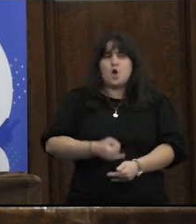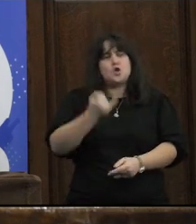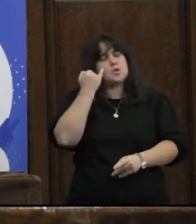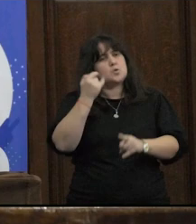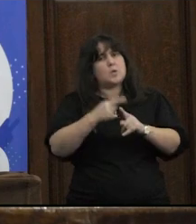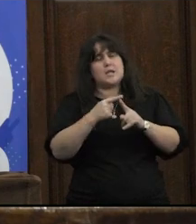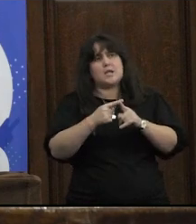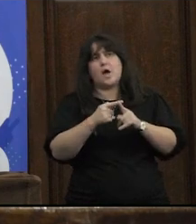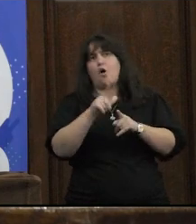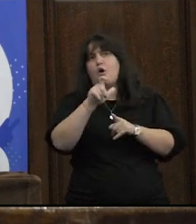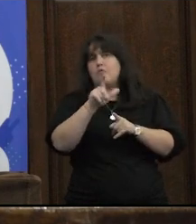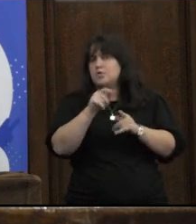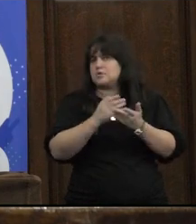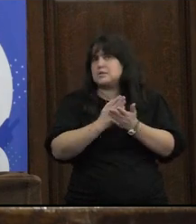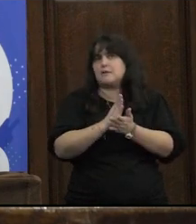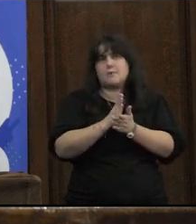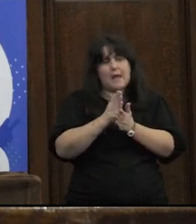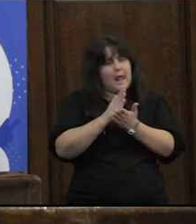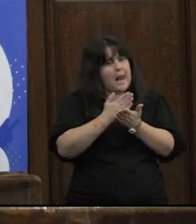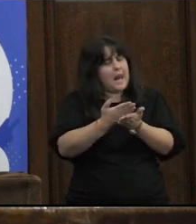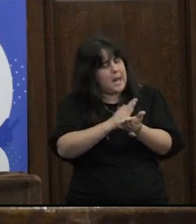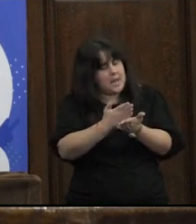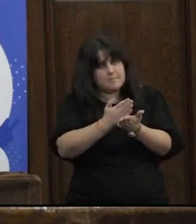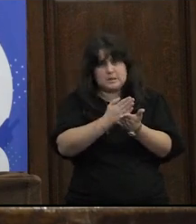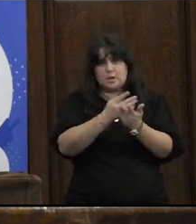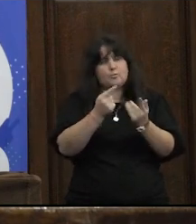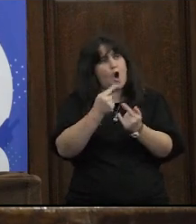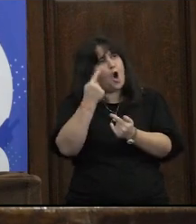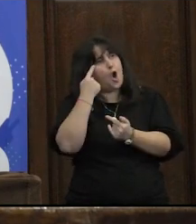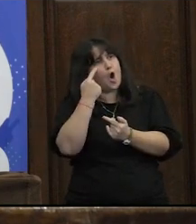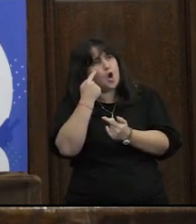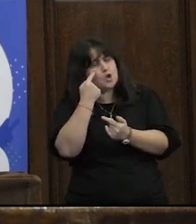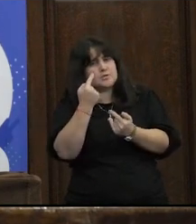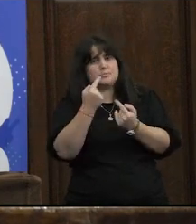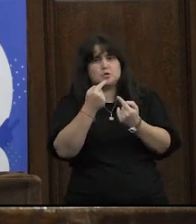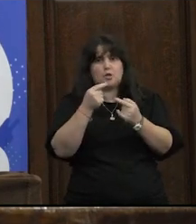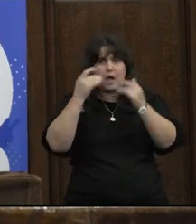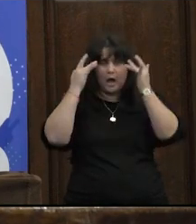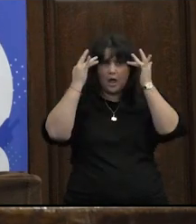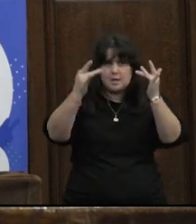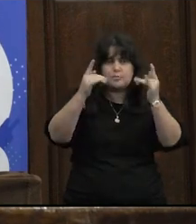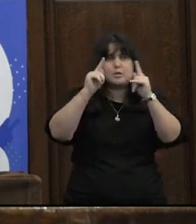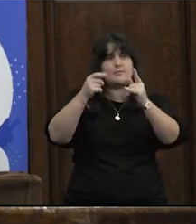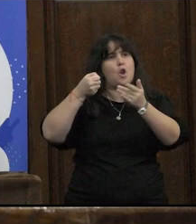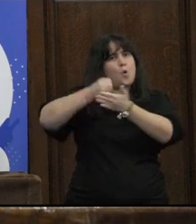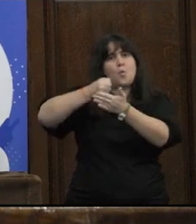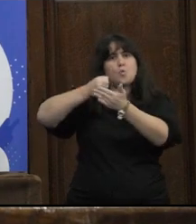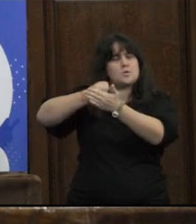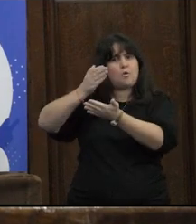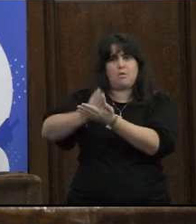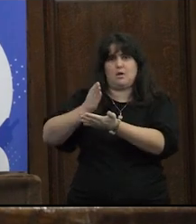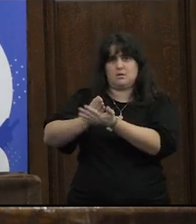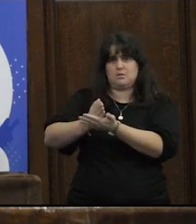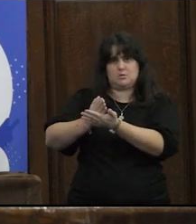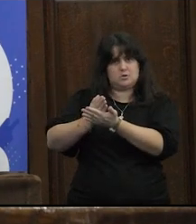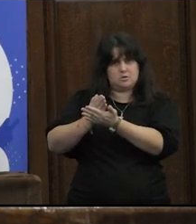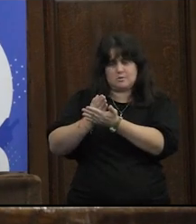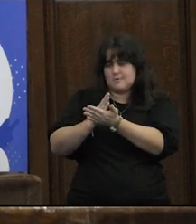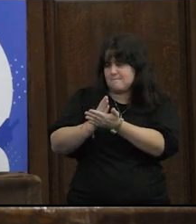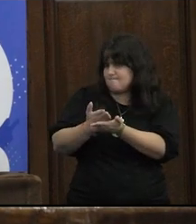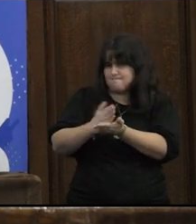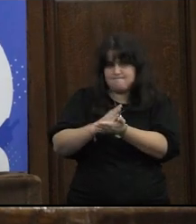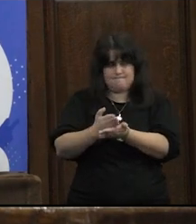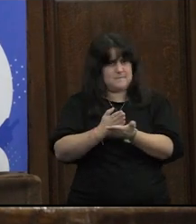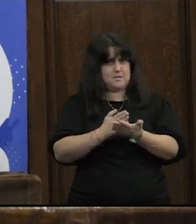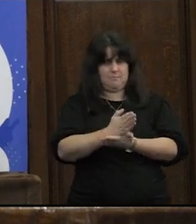sexualidad es ineludible estar siempre en el límite entre la producción de conocimiento académico y el campo de la lucha política entonces